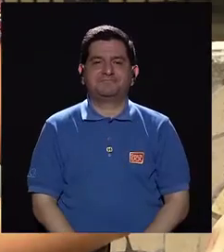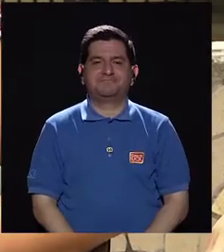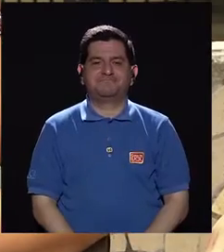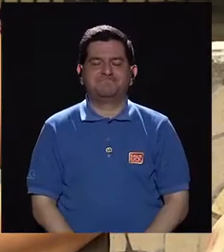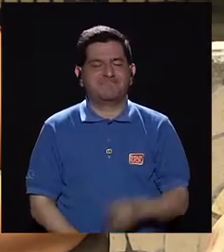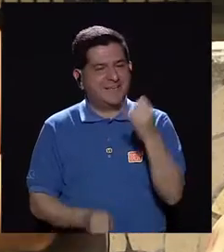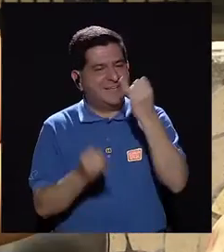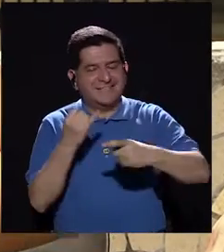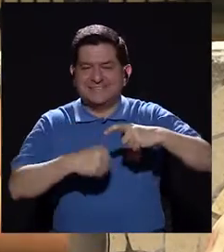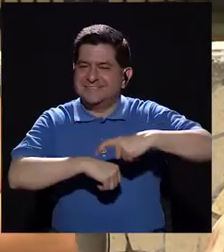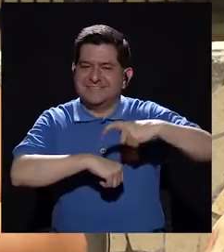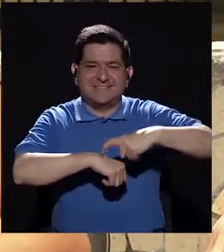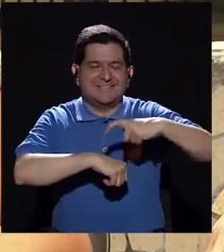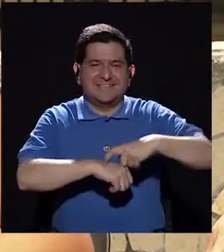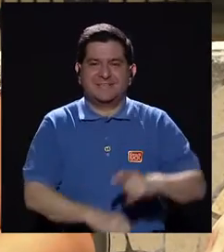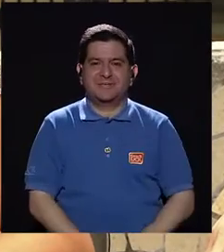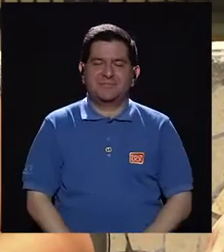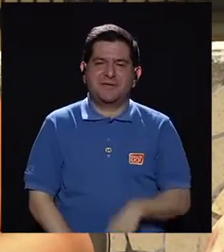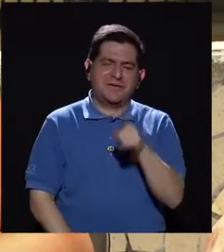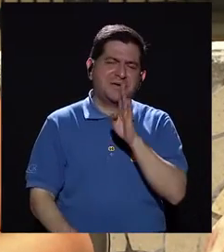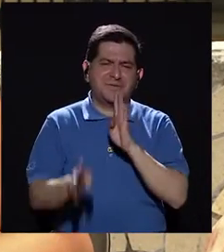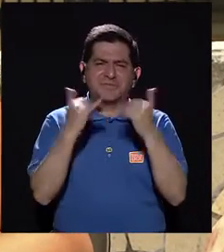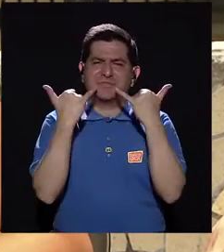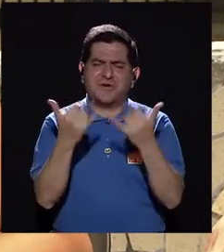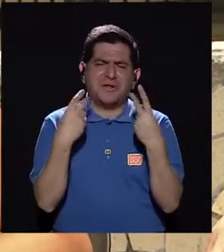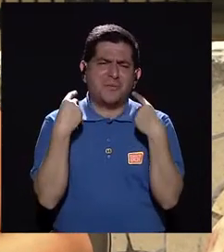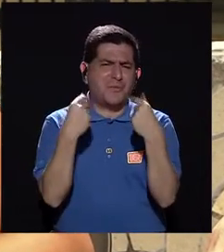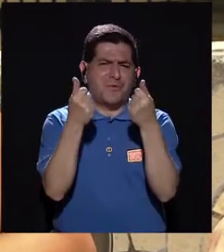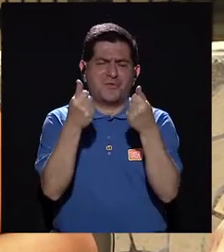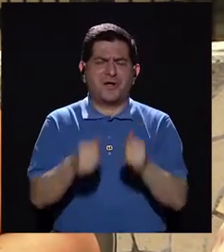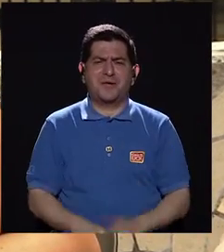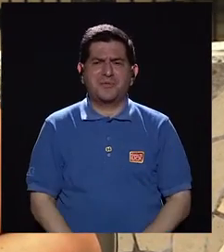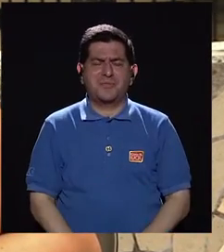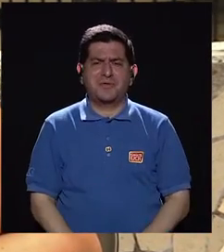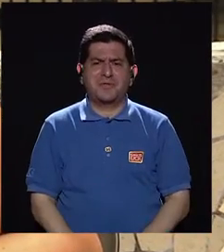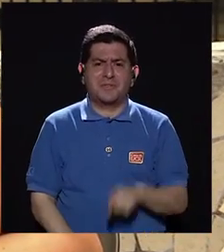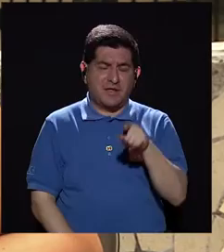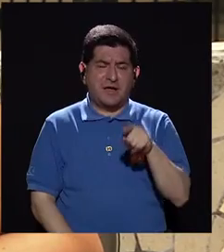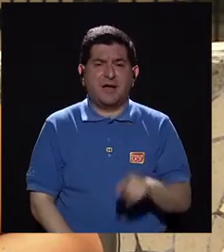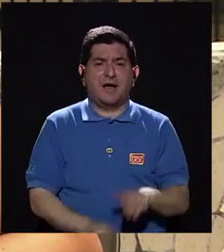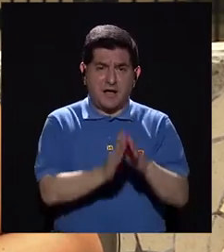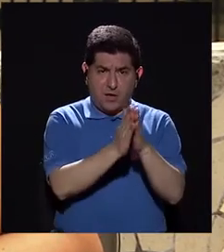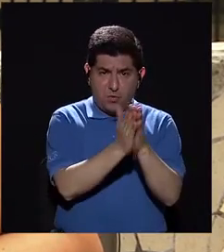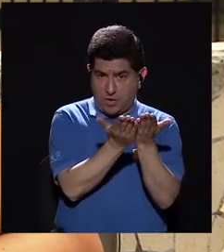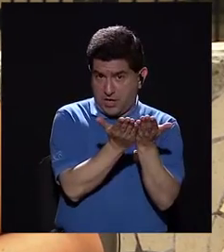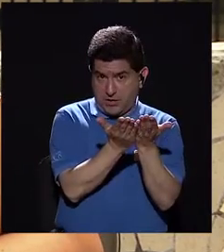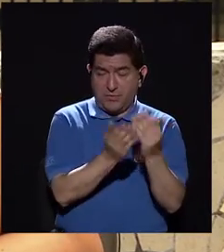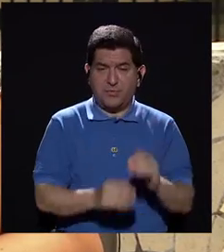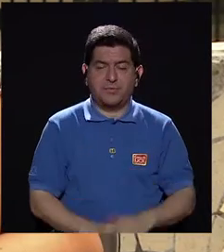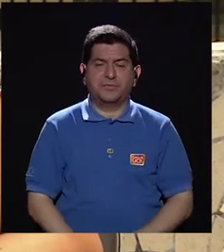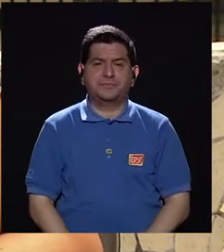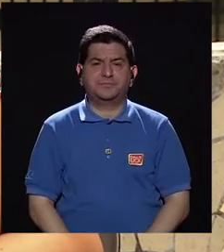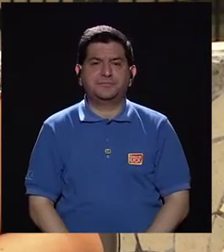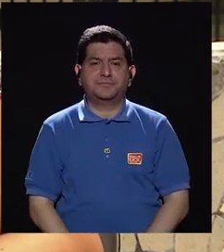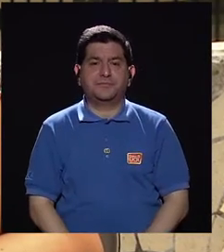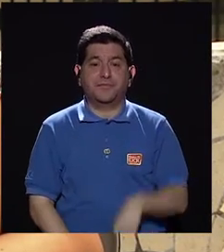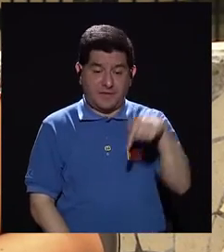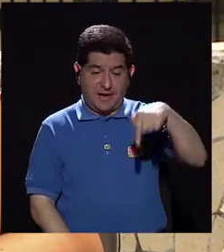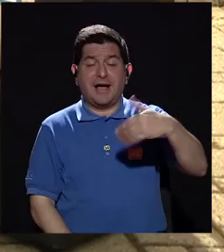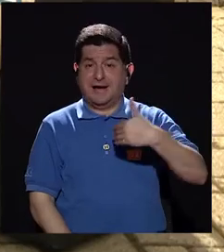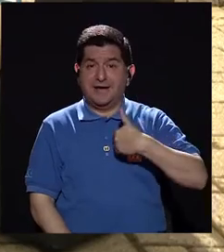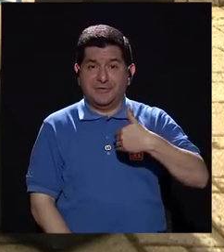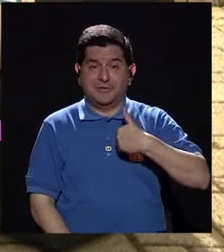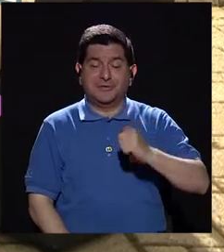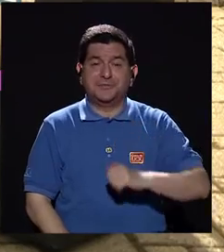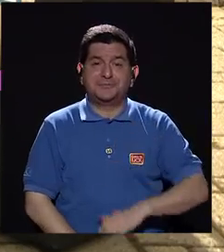Bueno, y ya que se nos acaba el tiempo, quisiera que nos converse rápidamente sobre el libro, sobre su libro. Aquí lo